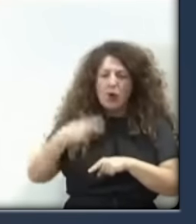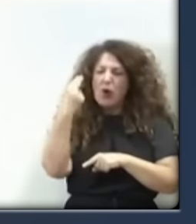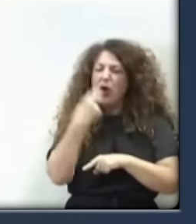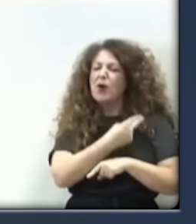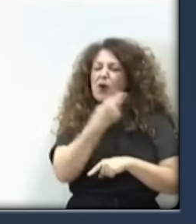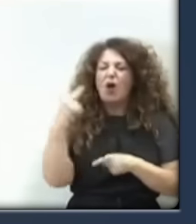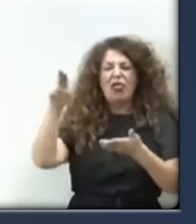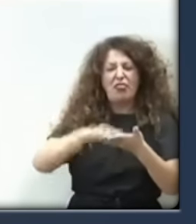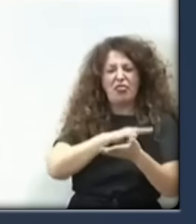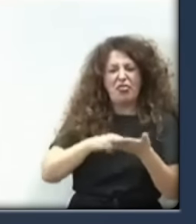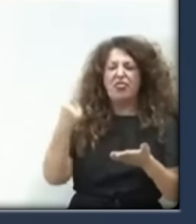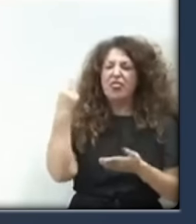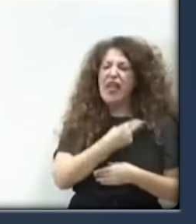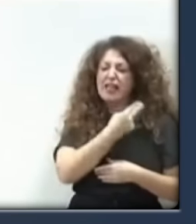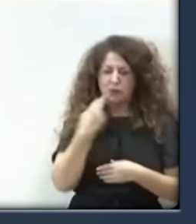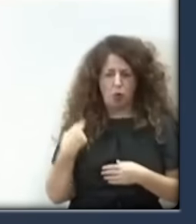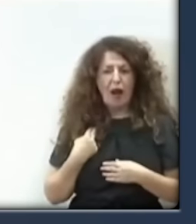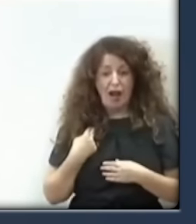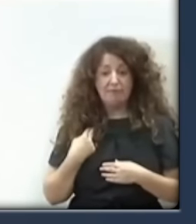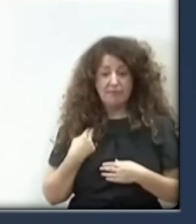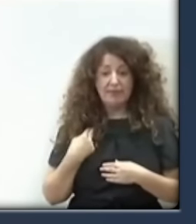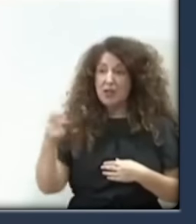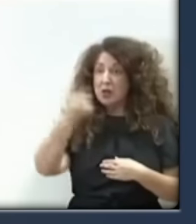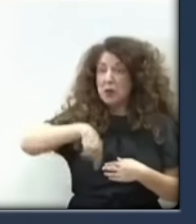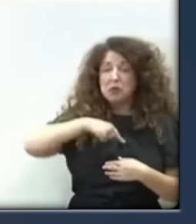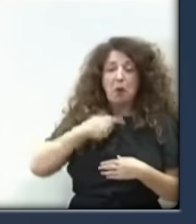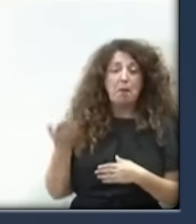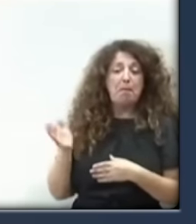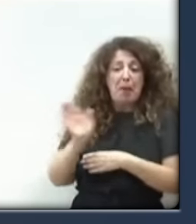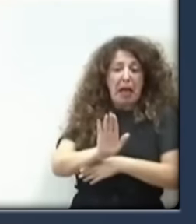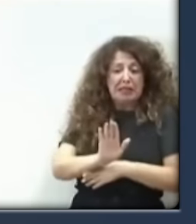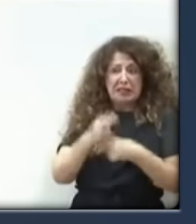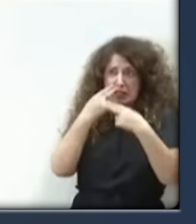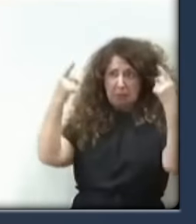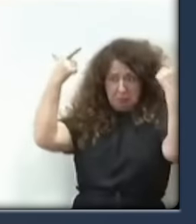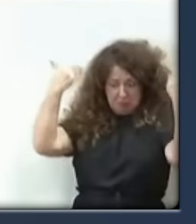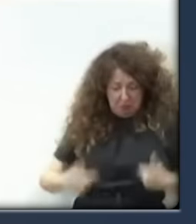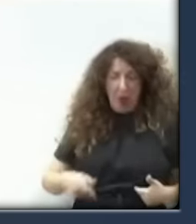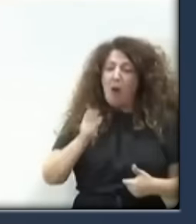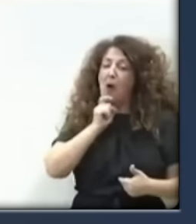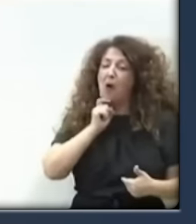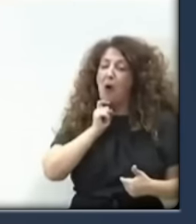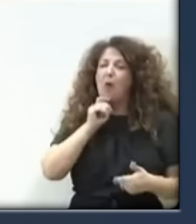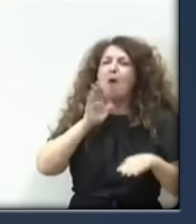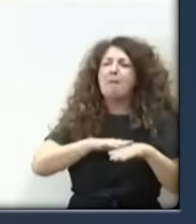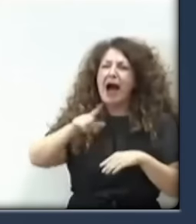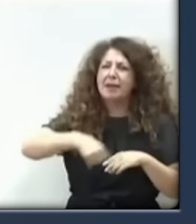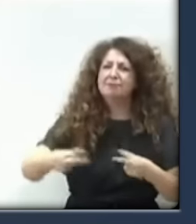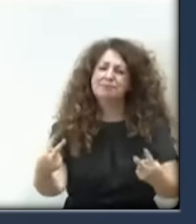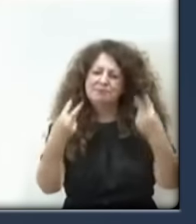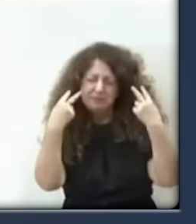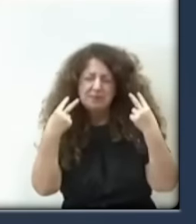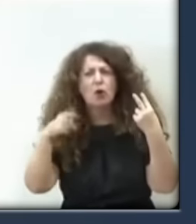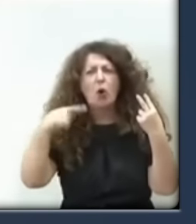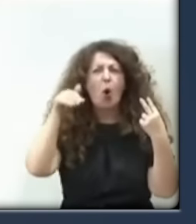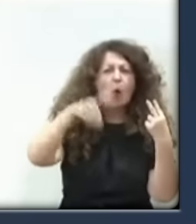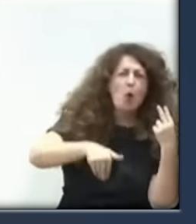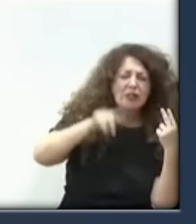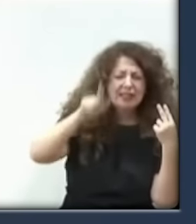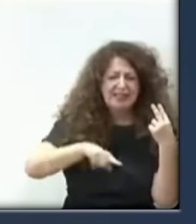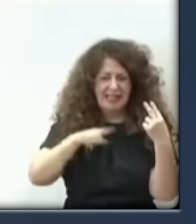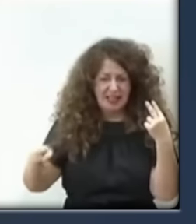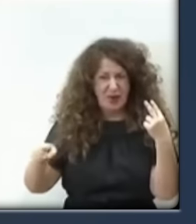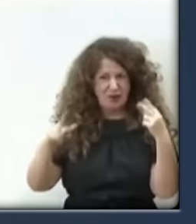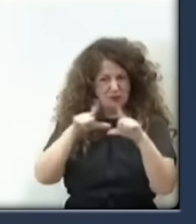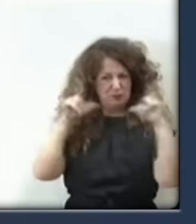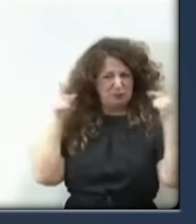Realmente ser capaces de presentarnos como somos a la opinión pública para que tengan criterio a la hora de votarnos. A eso es lo que